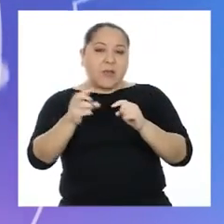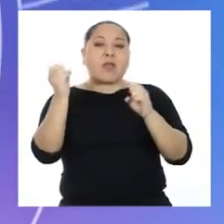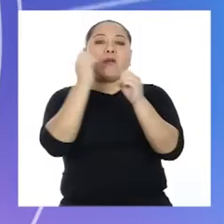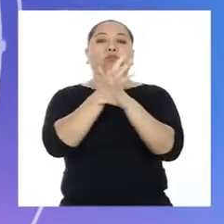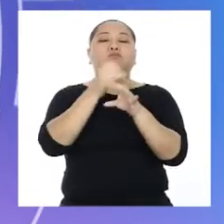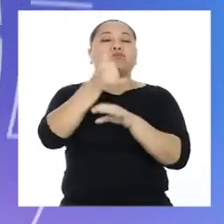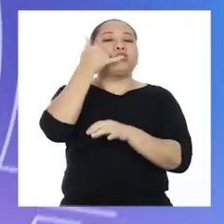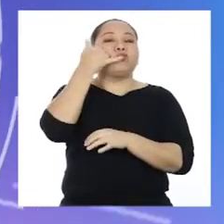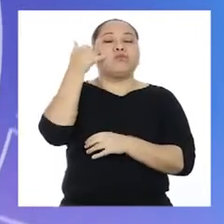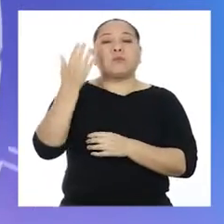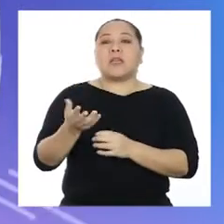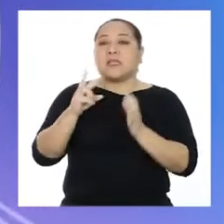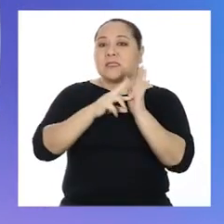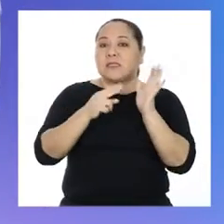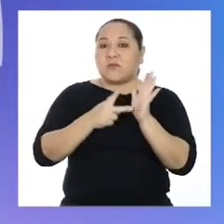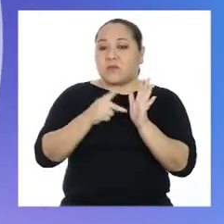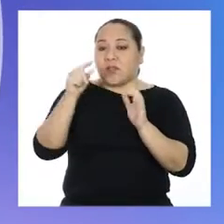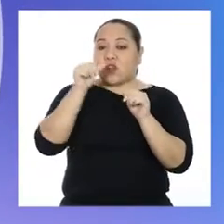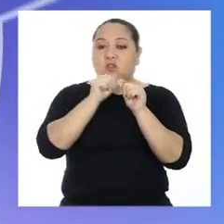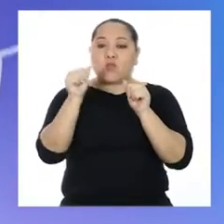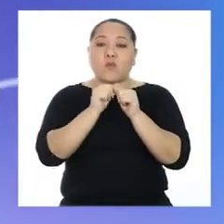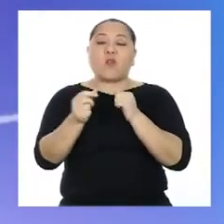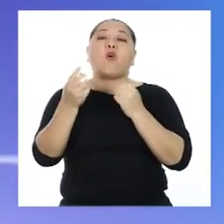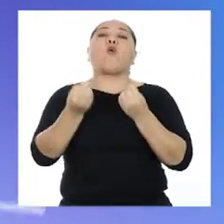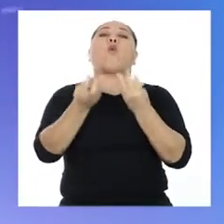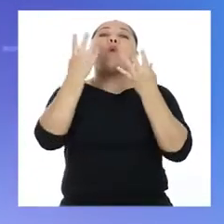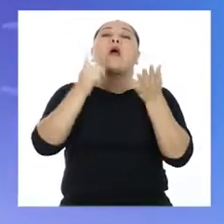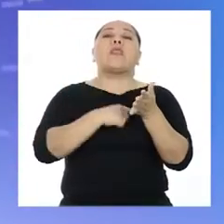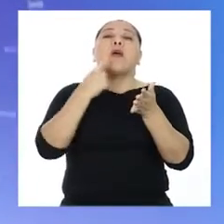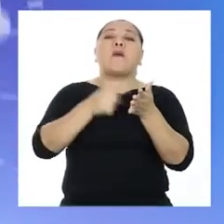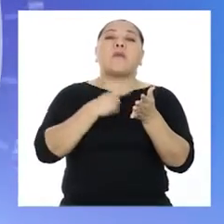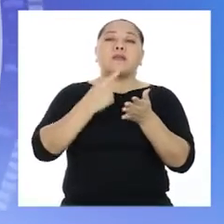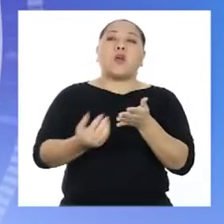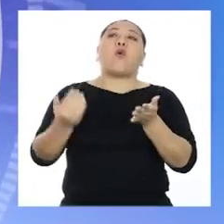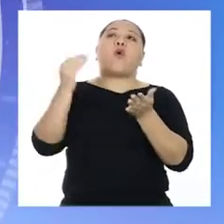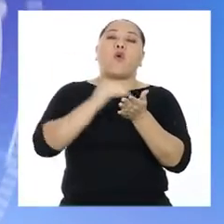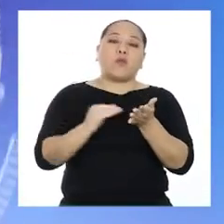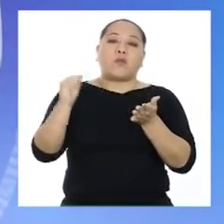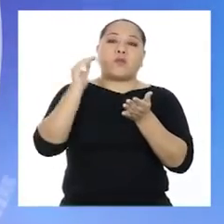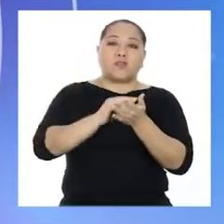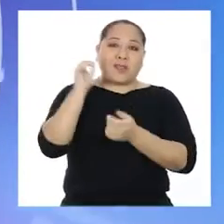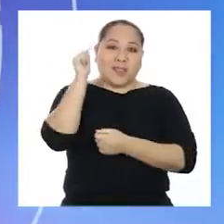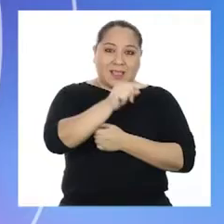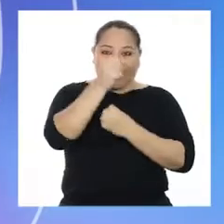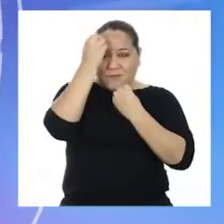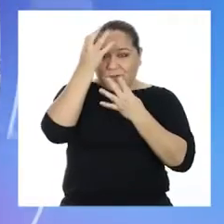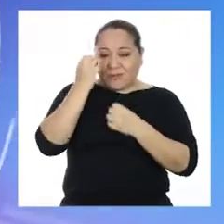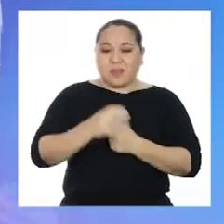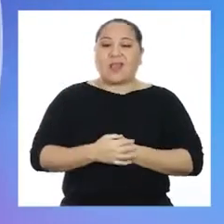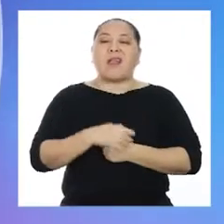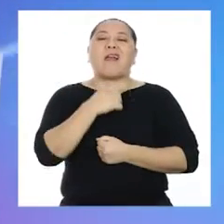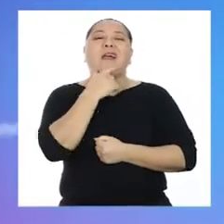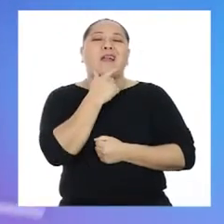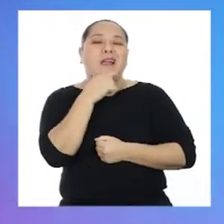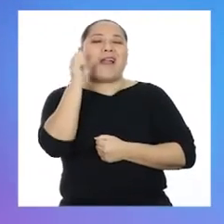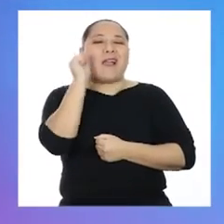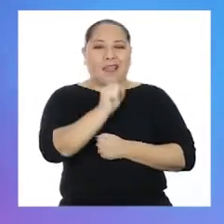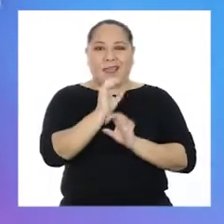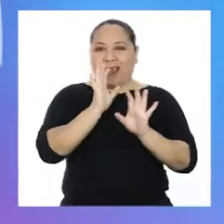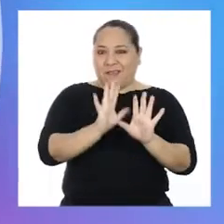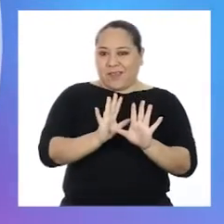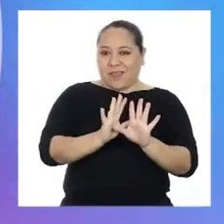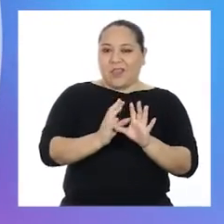para hacer videollamadas. Entonces significa el número de veces que se repite el dato. A